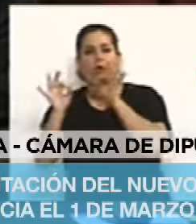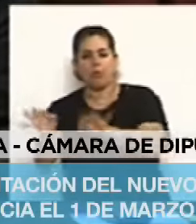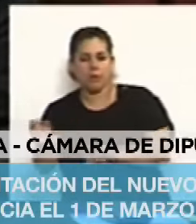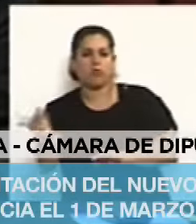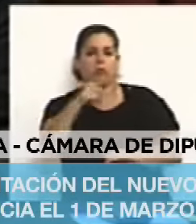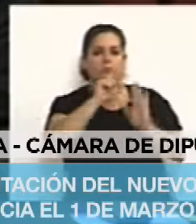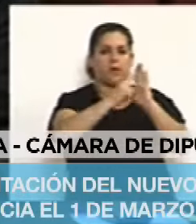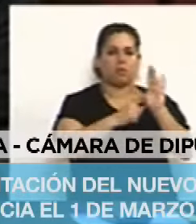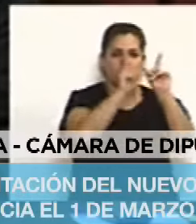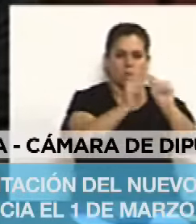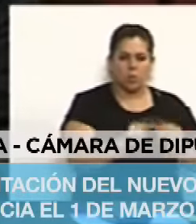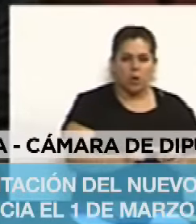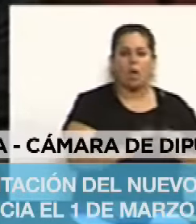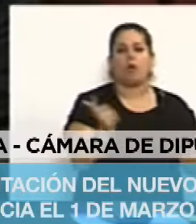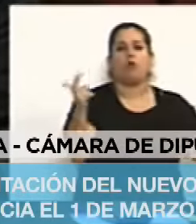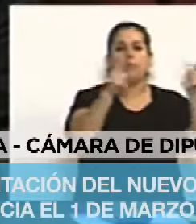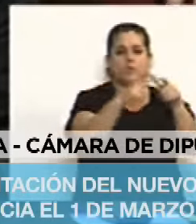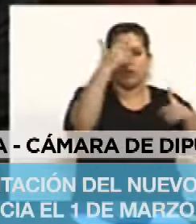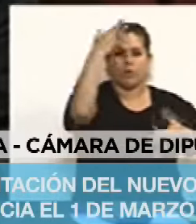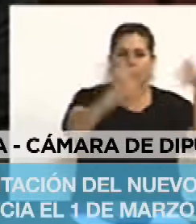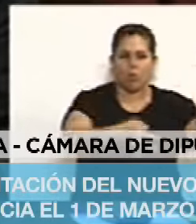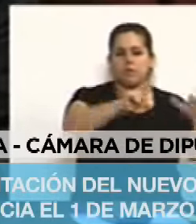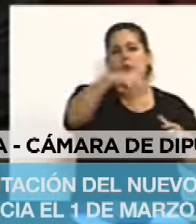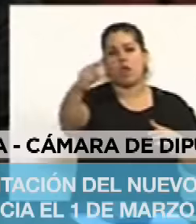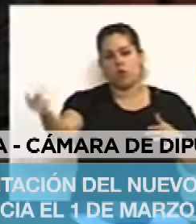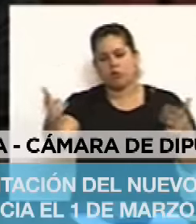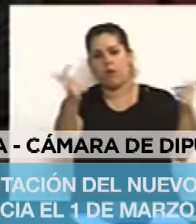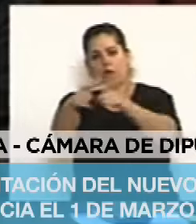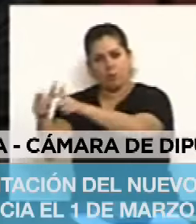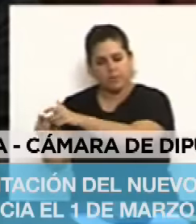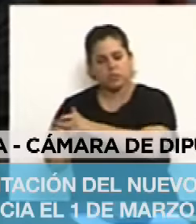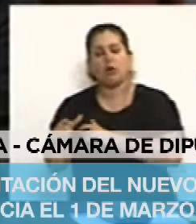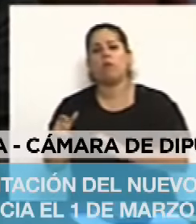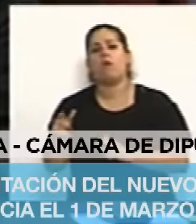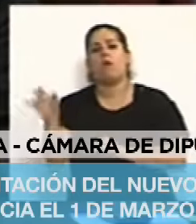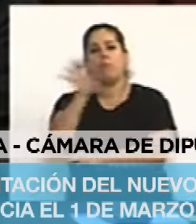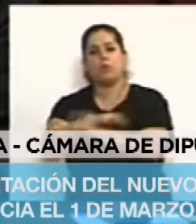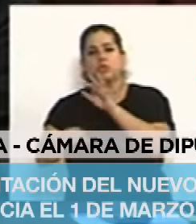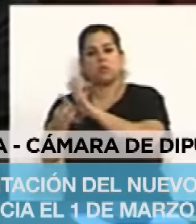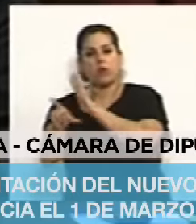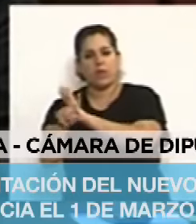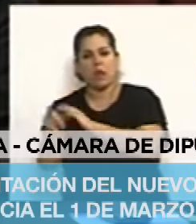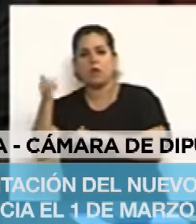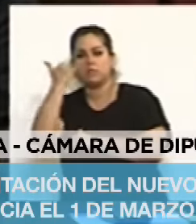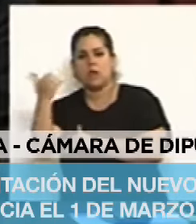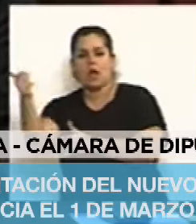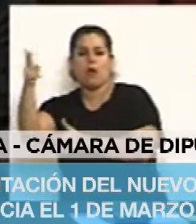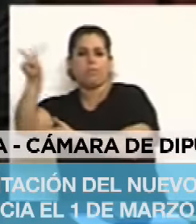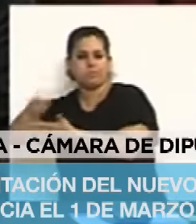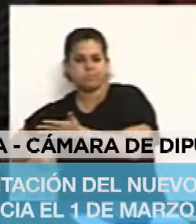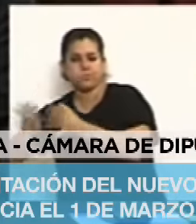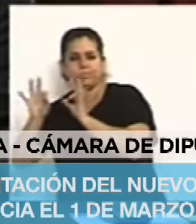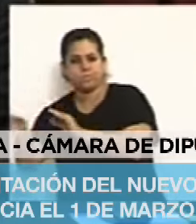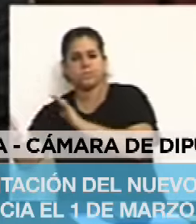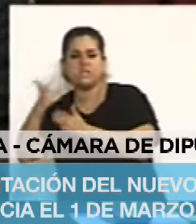el dictamen de la mayoría de las comisiones de justicia y otras, recaído en el proyecto de ley y venido en revisión